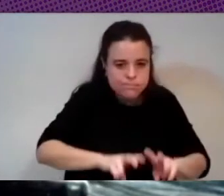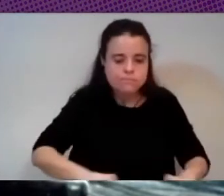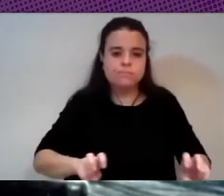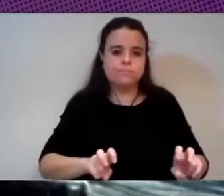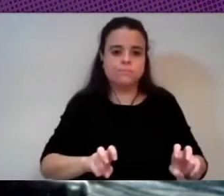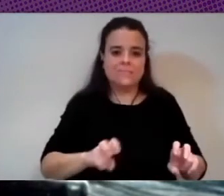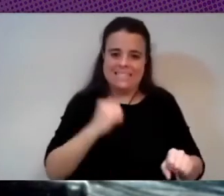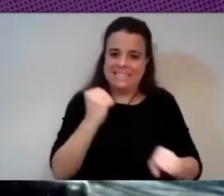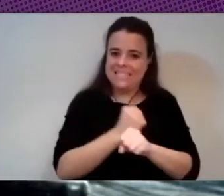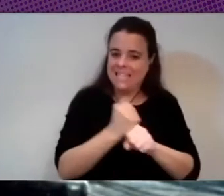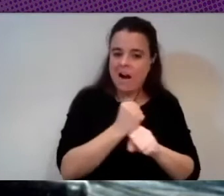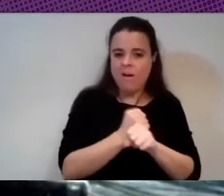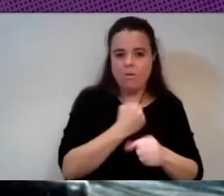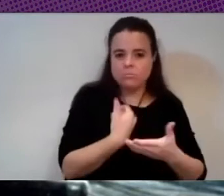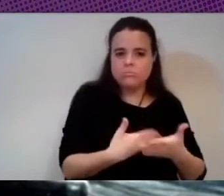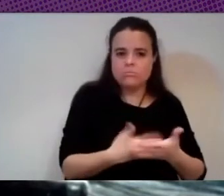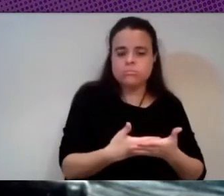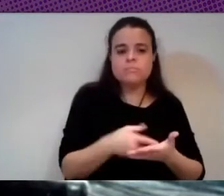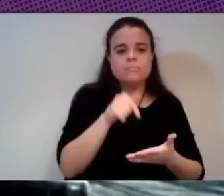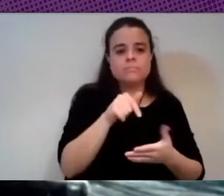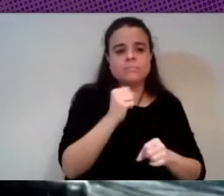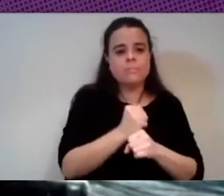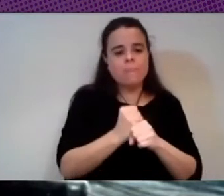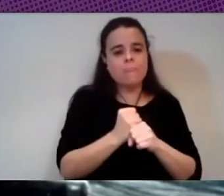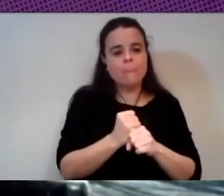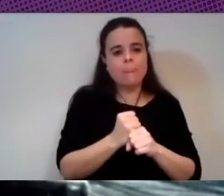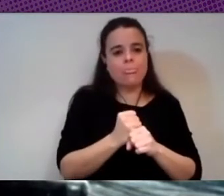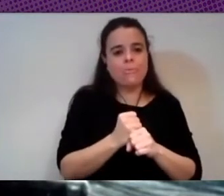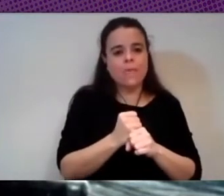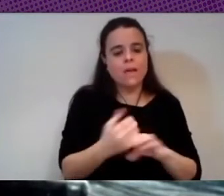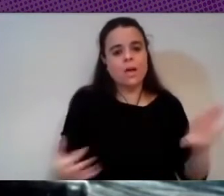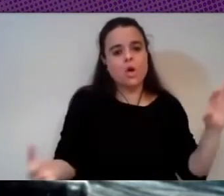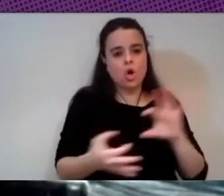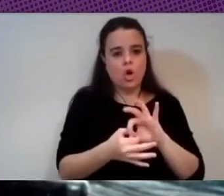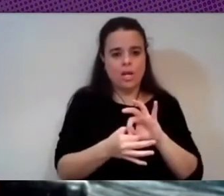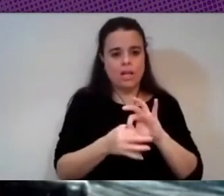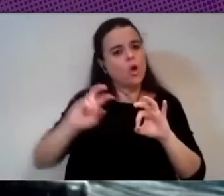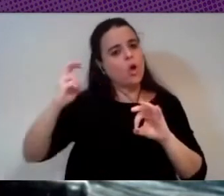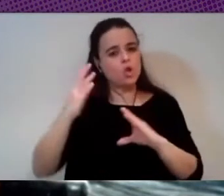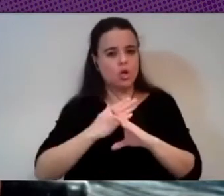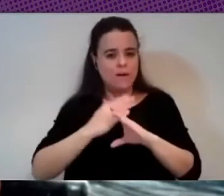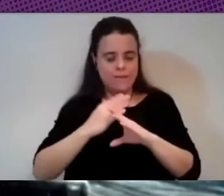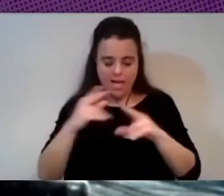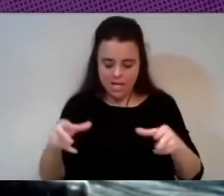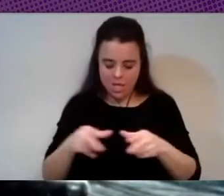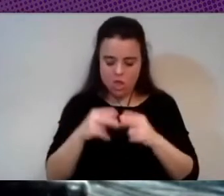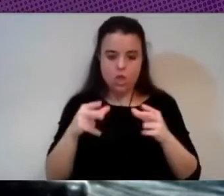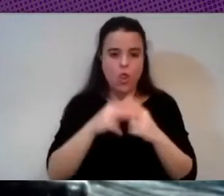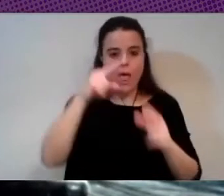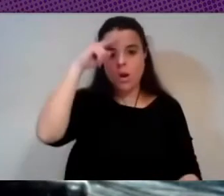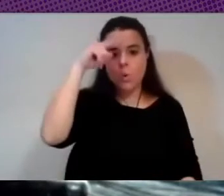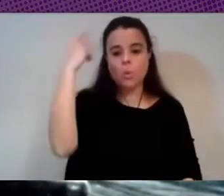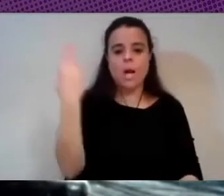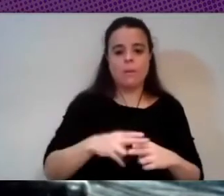Javi pero este es un trabajo que está íntimamente conectado al nivel al otro nivel al social y al cultural y al político